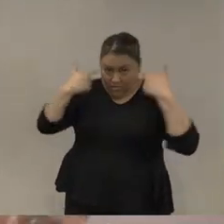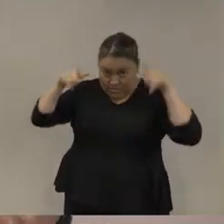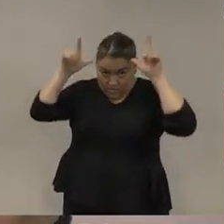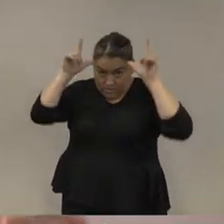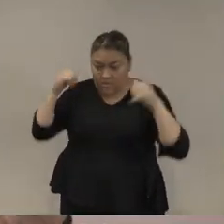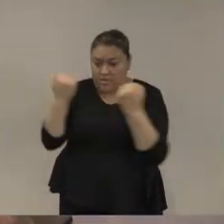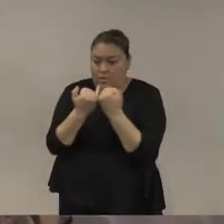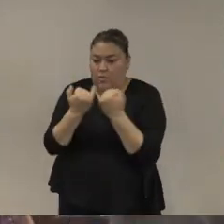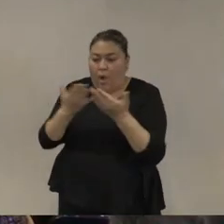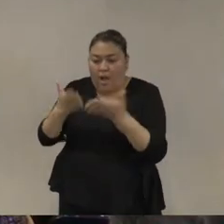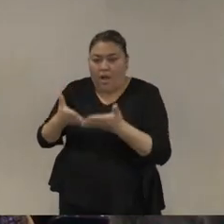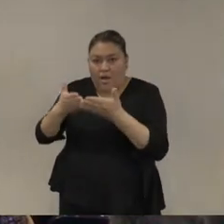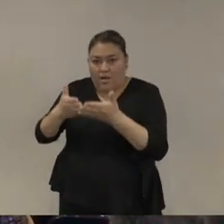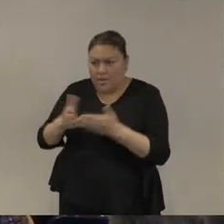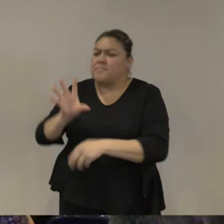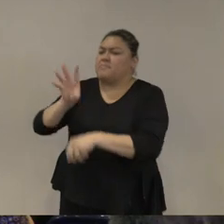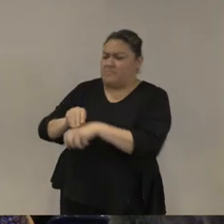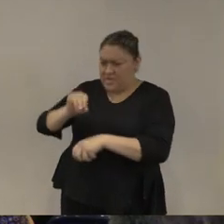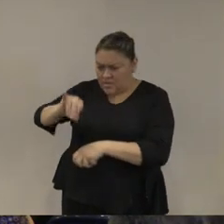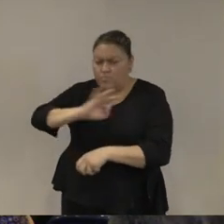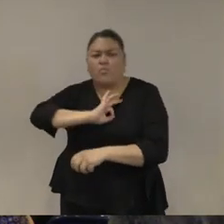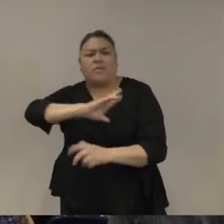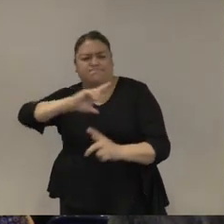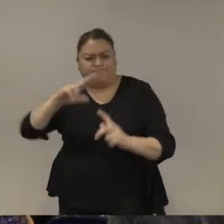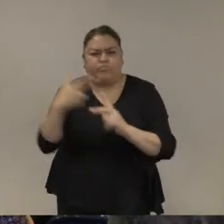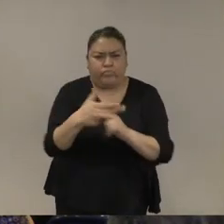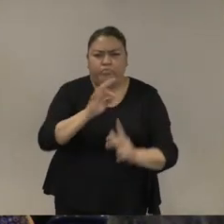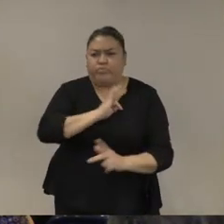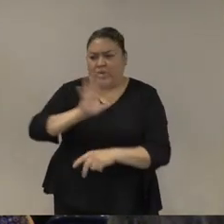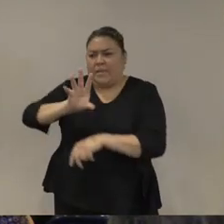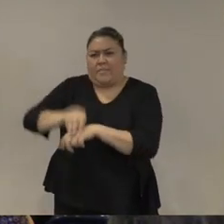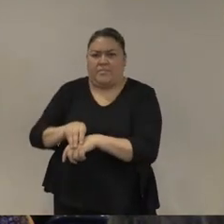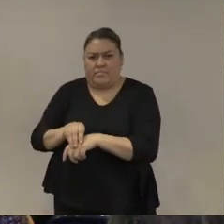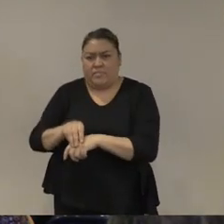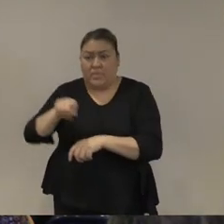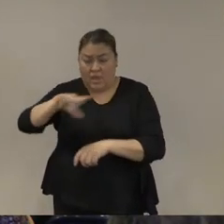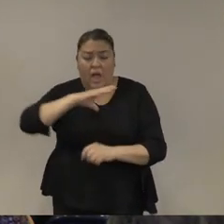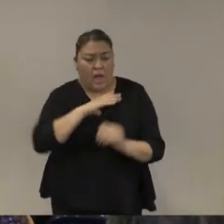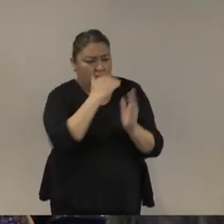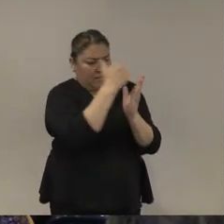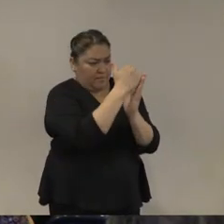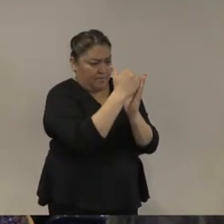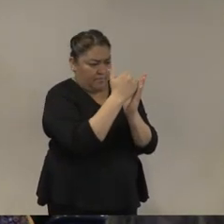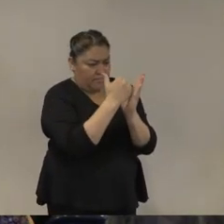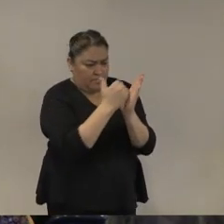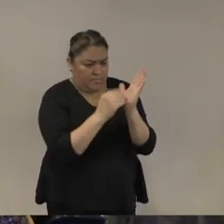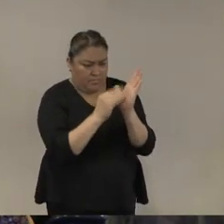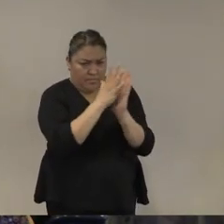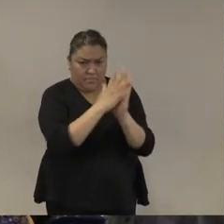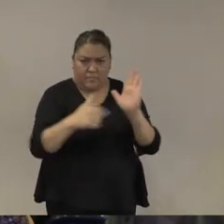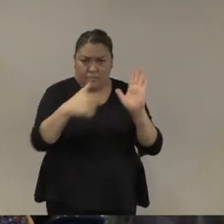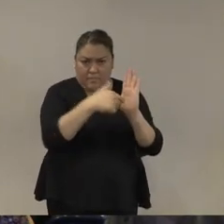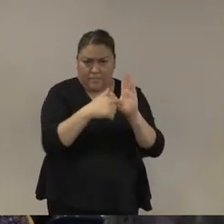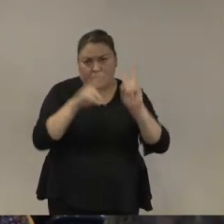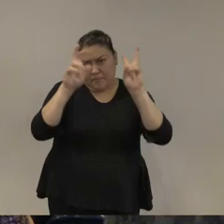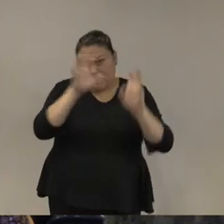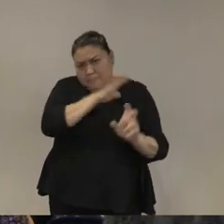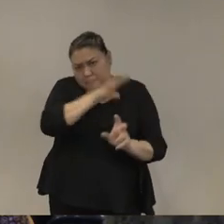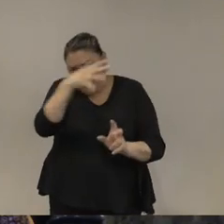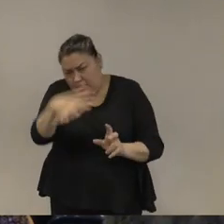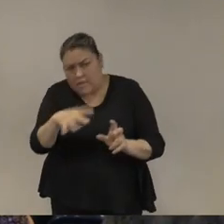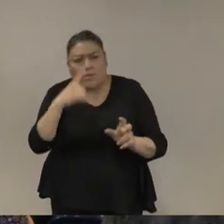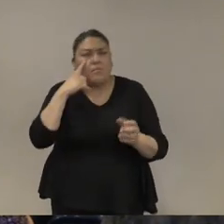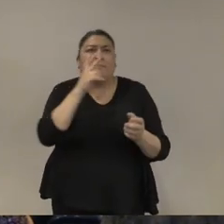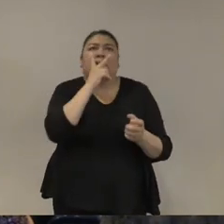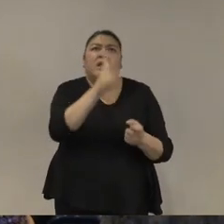agresiva y no agresiva. ¿Cómo esos manuales normalmente utilizan términos generales como riesgo